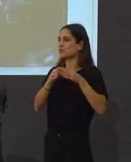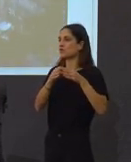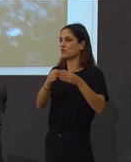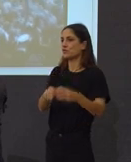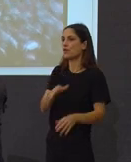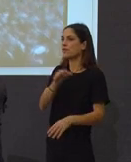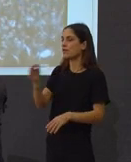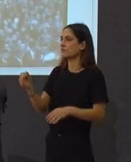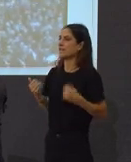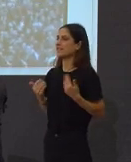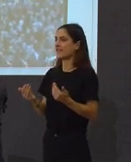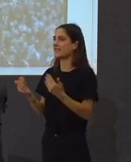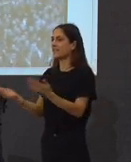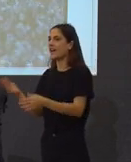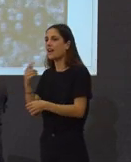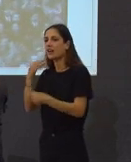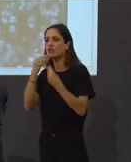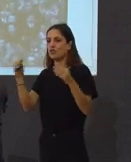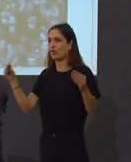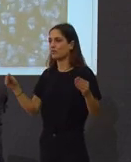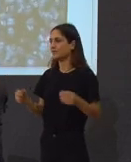aliento generoso de su juventud.